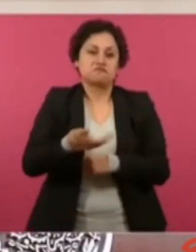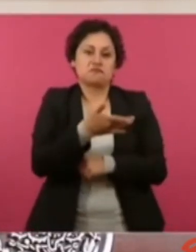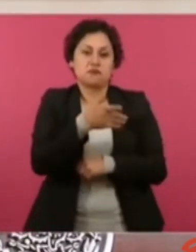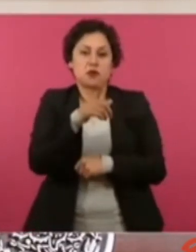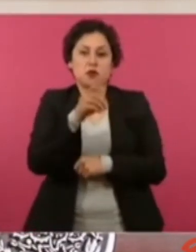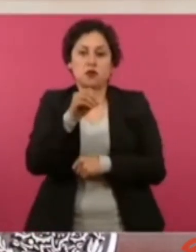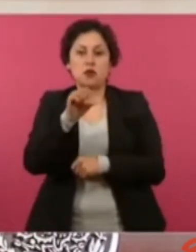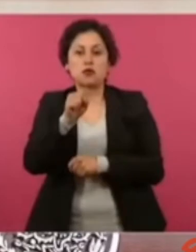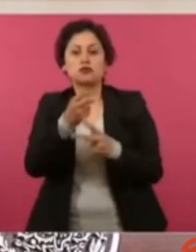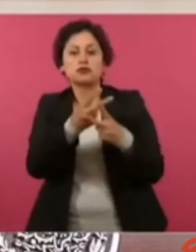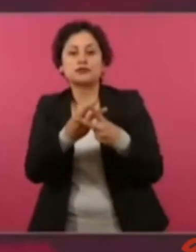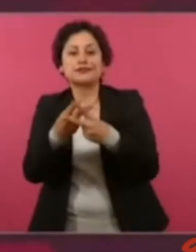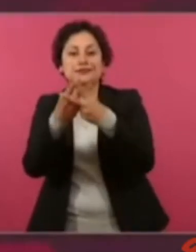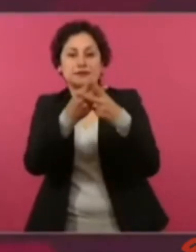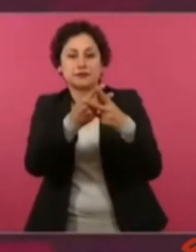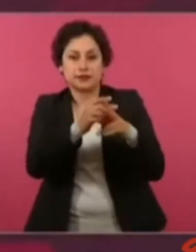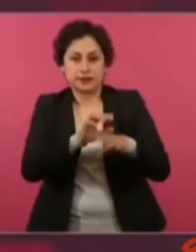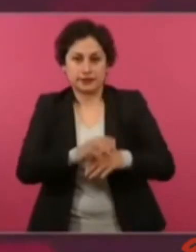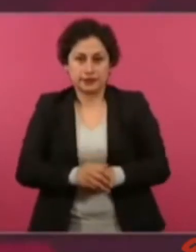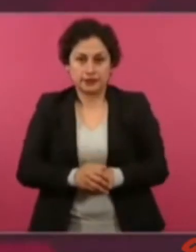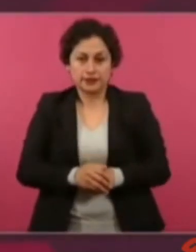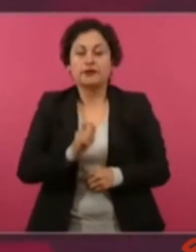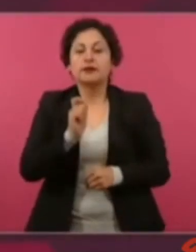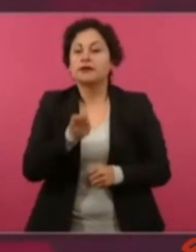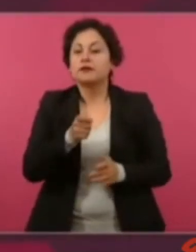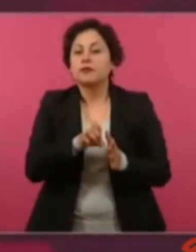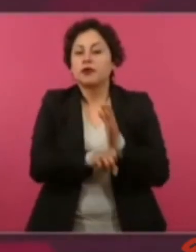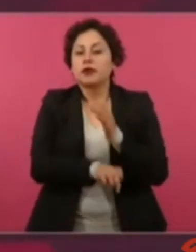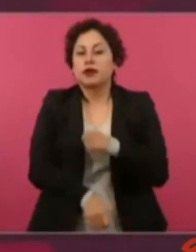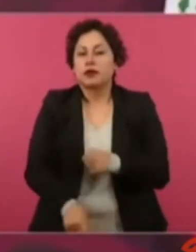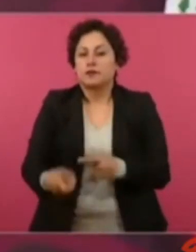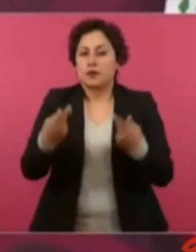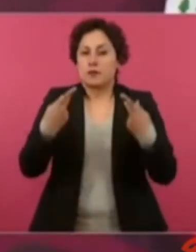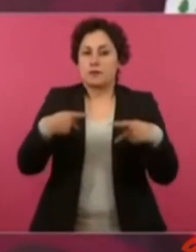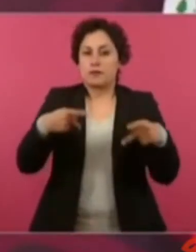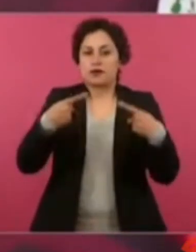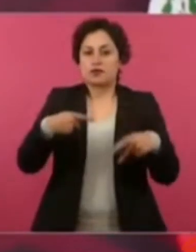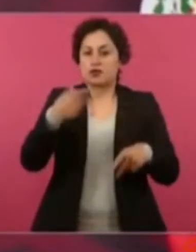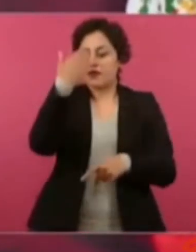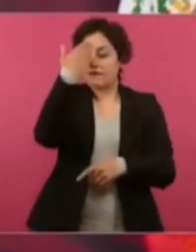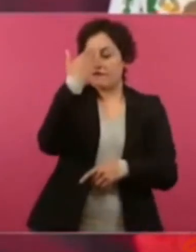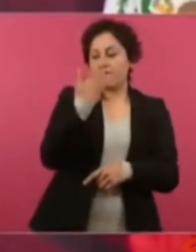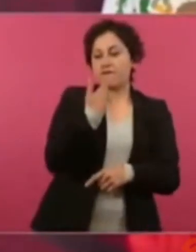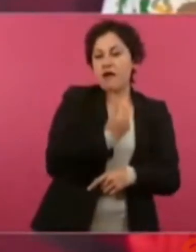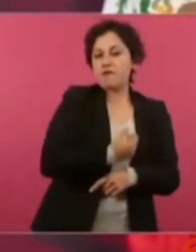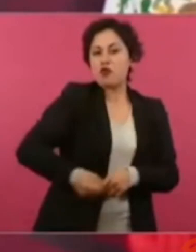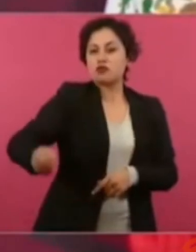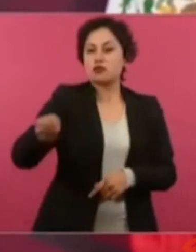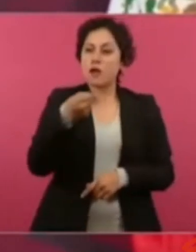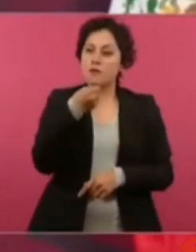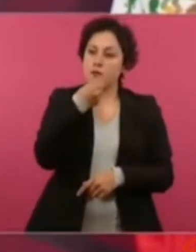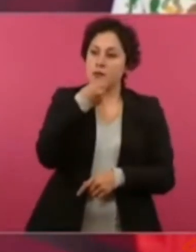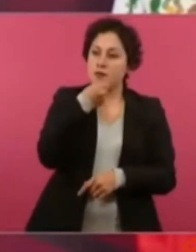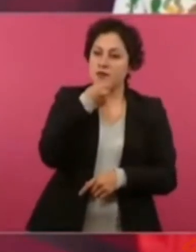O un conductor famoso de radio, conductor famoso de televisión.